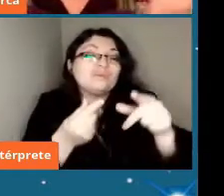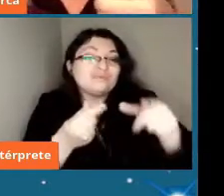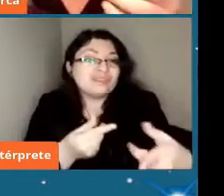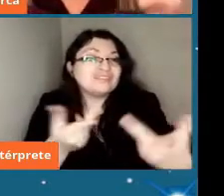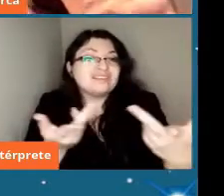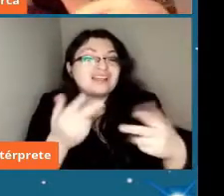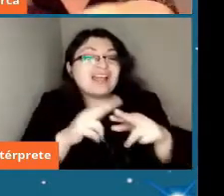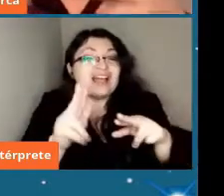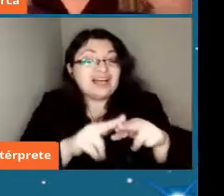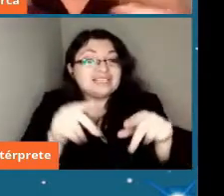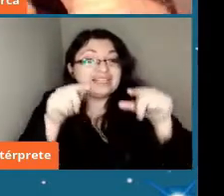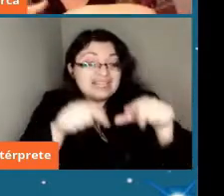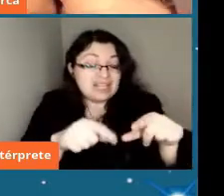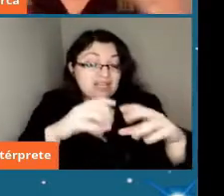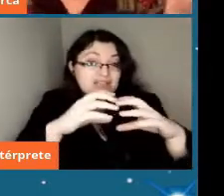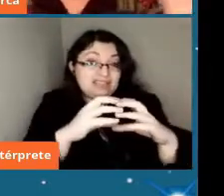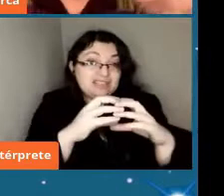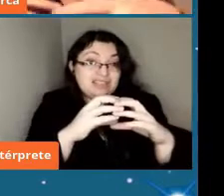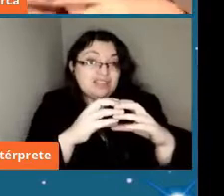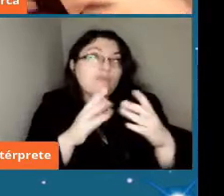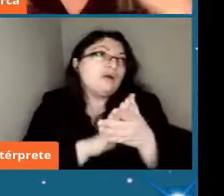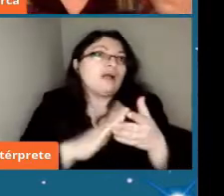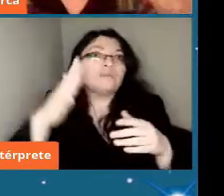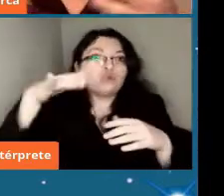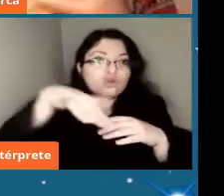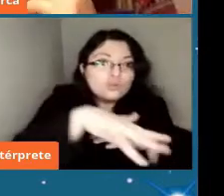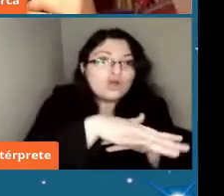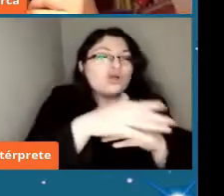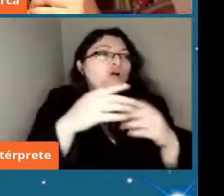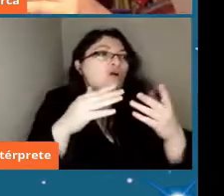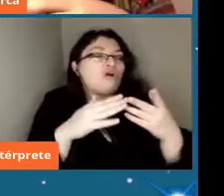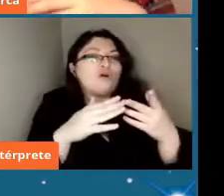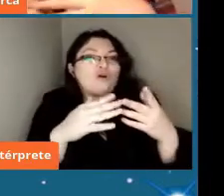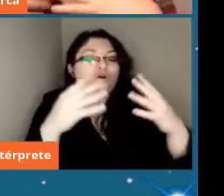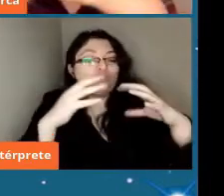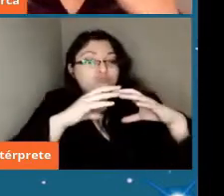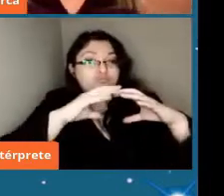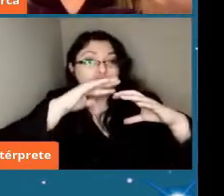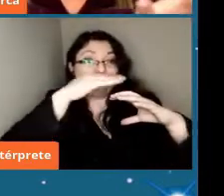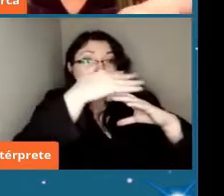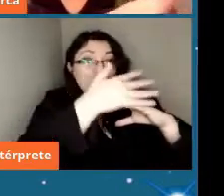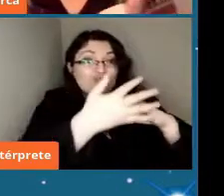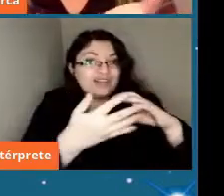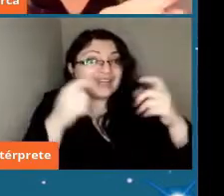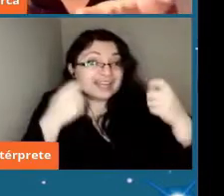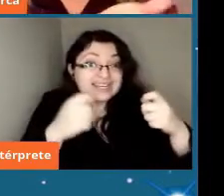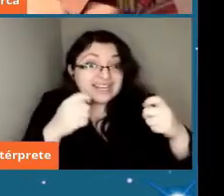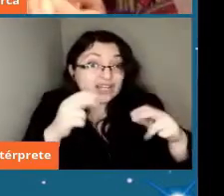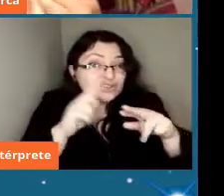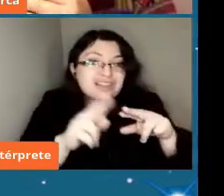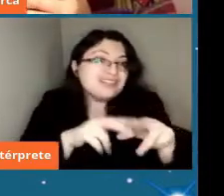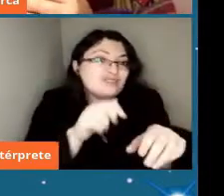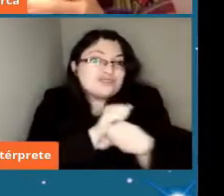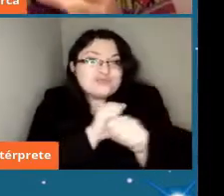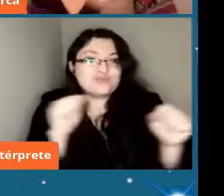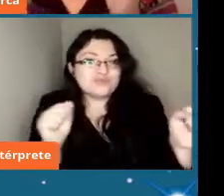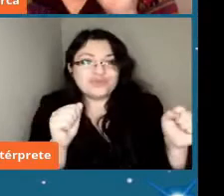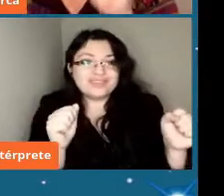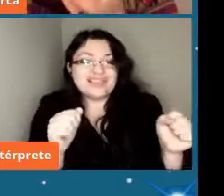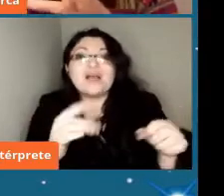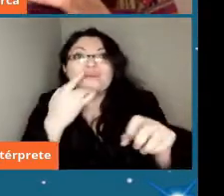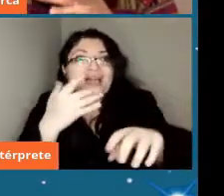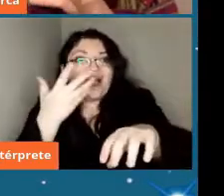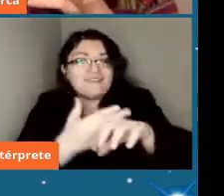superficie no logre los océanos o la atmósfera que se pueda haber tratado de generar no se podía producto de este